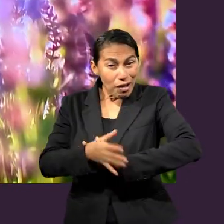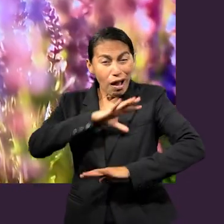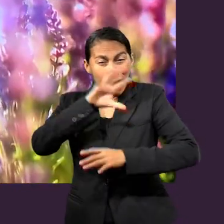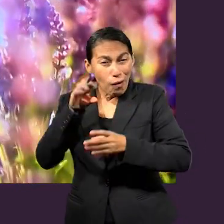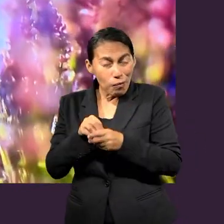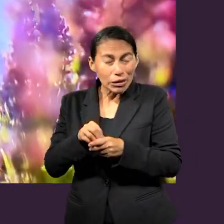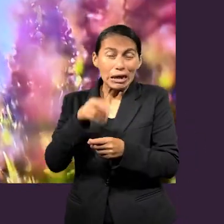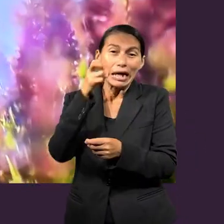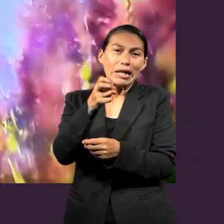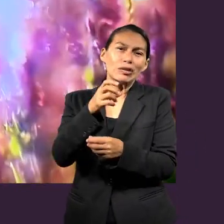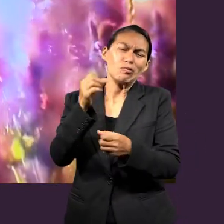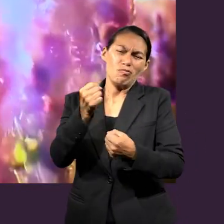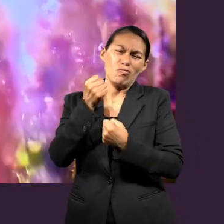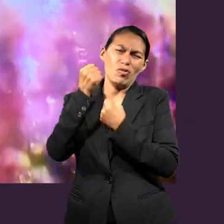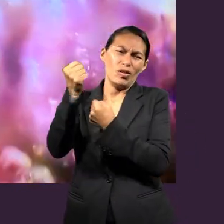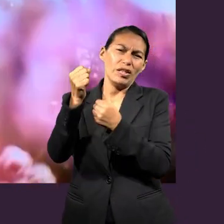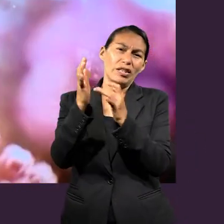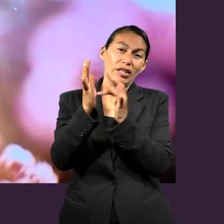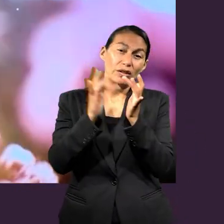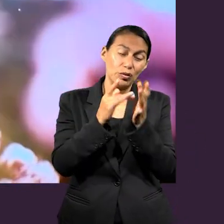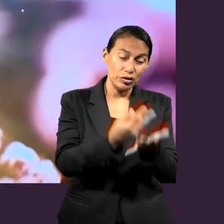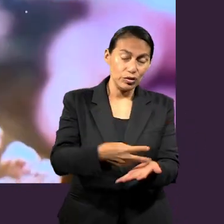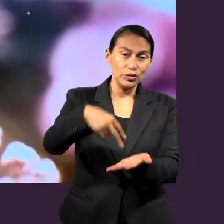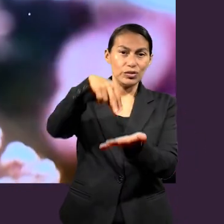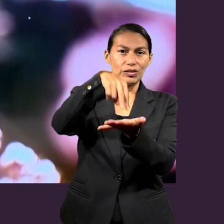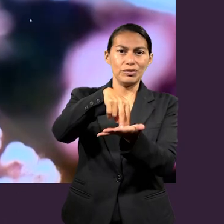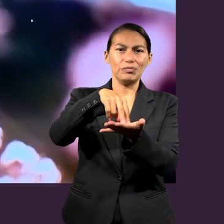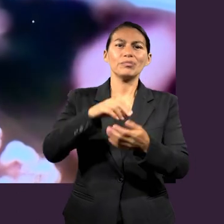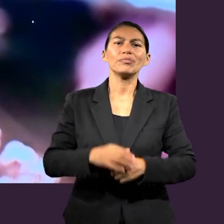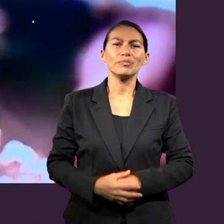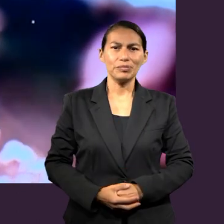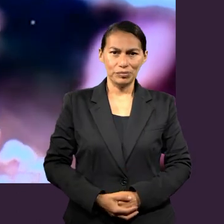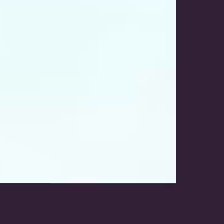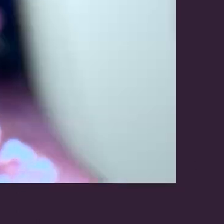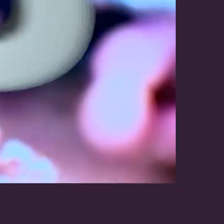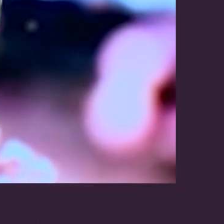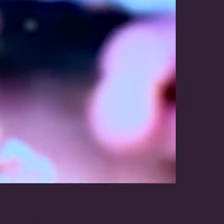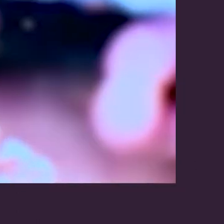totalmente transformada. Eso es el poder de la resurrección.